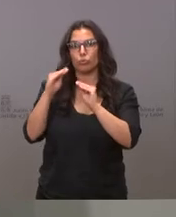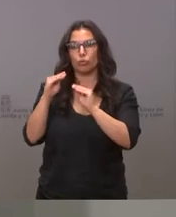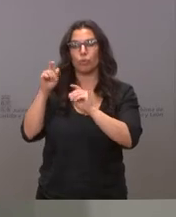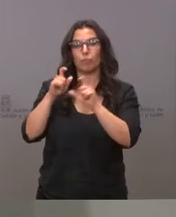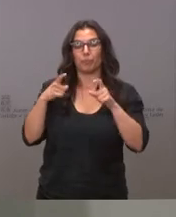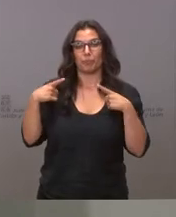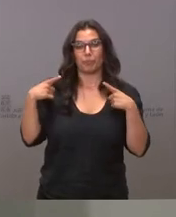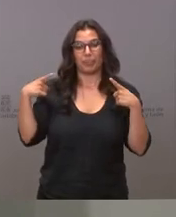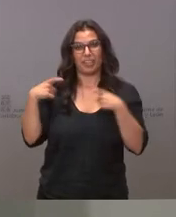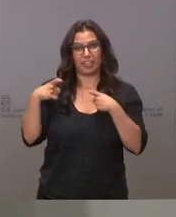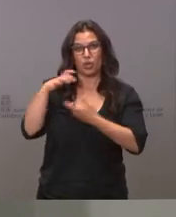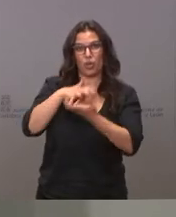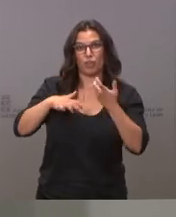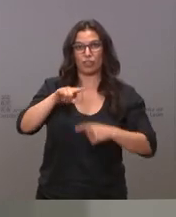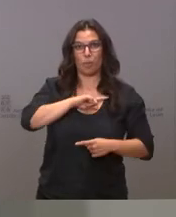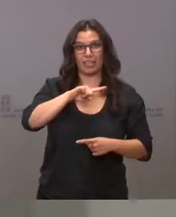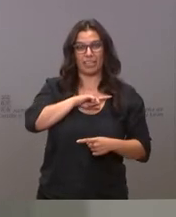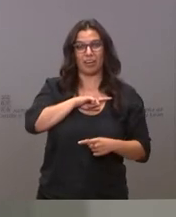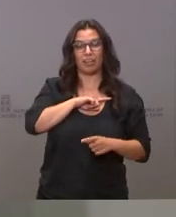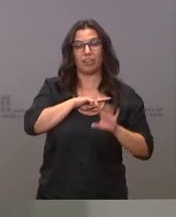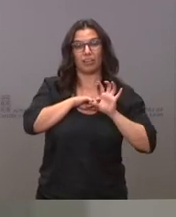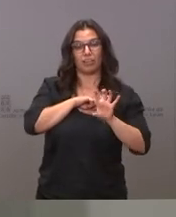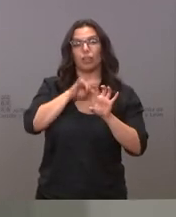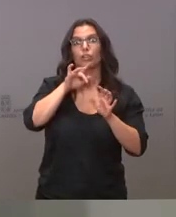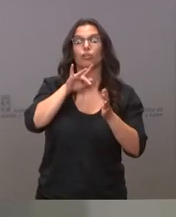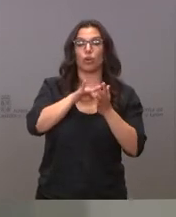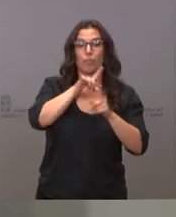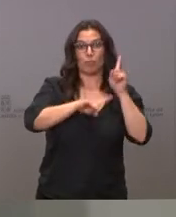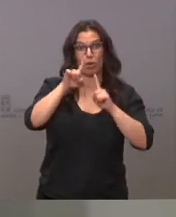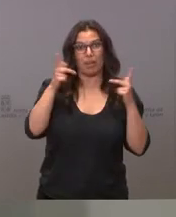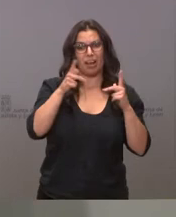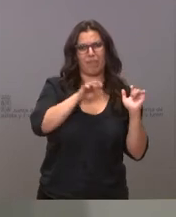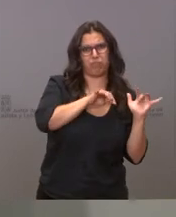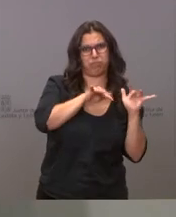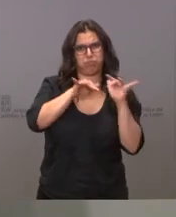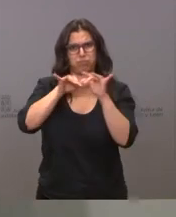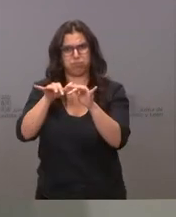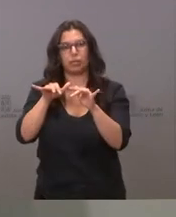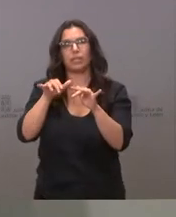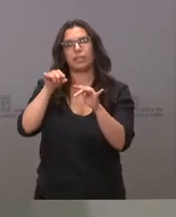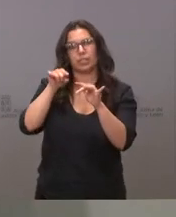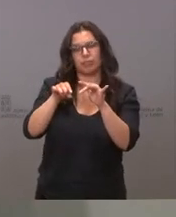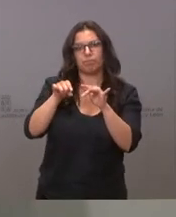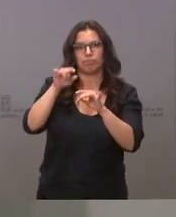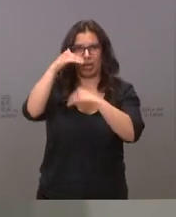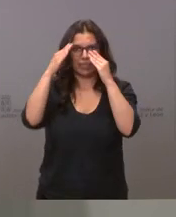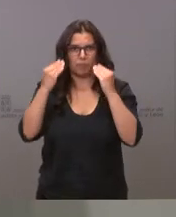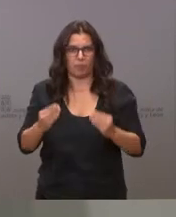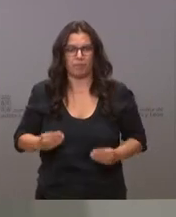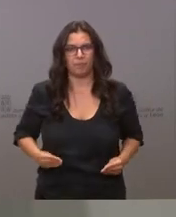conflicto militar que está generando serios problemas en esa población.